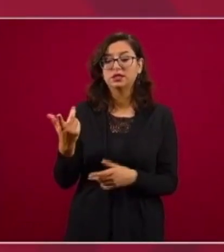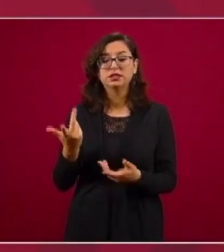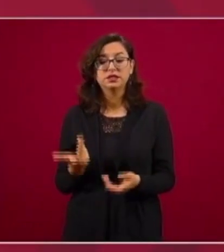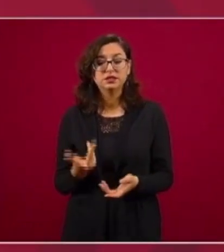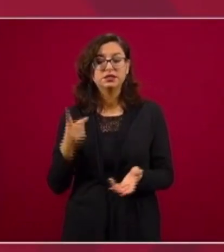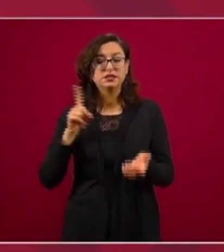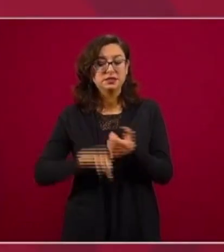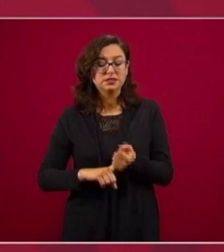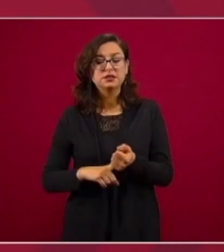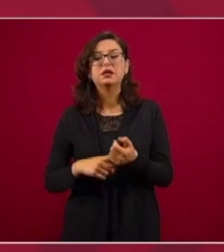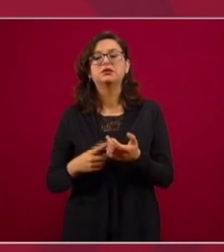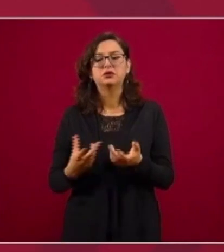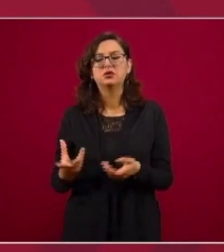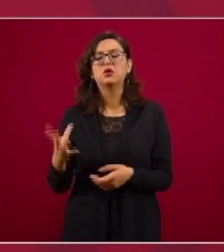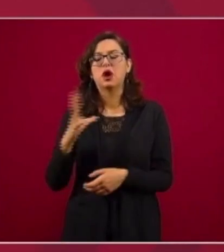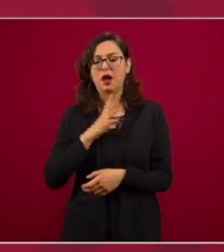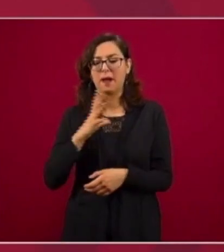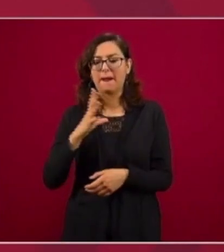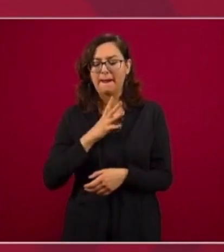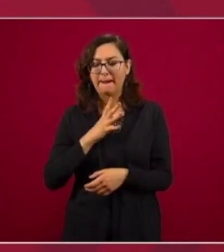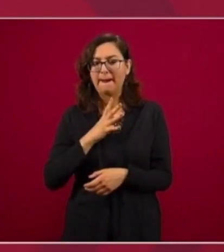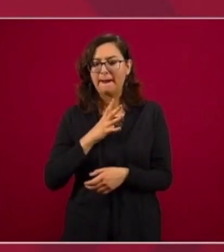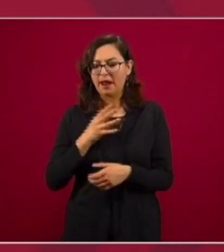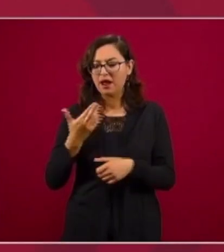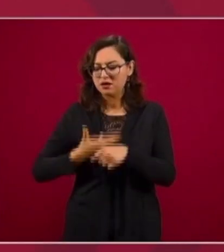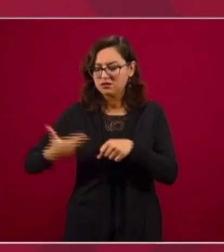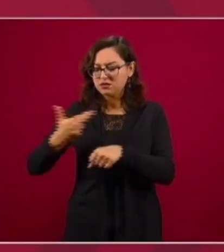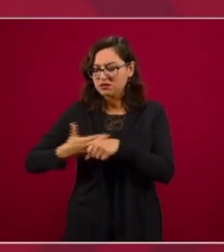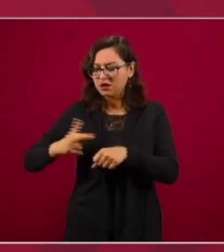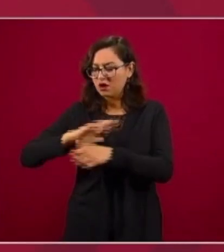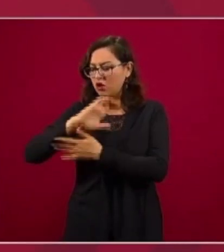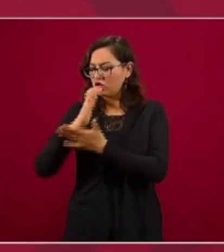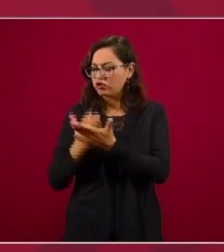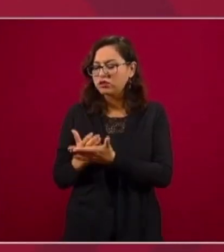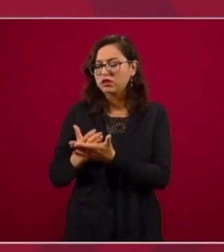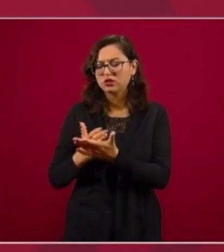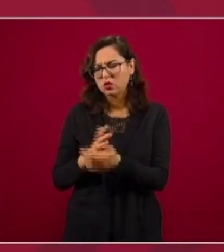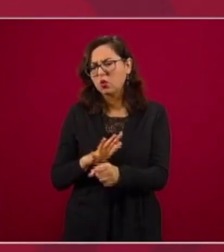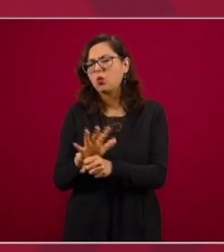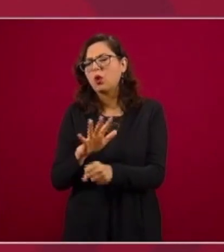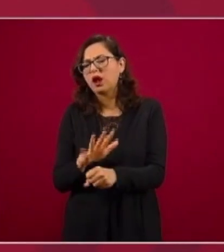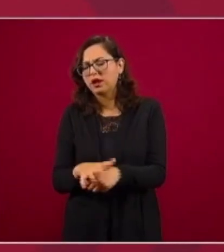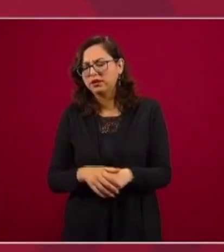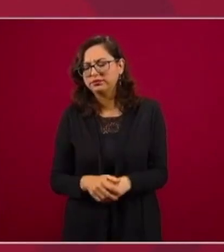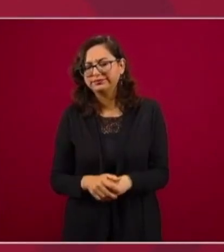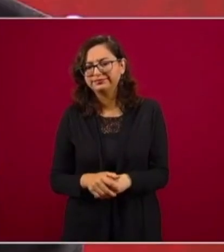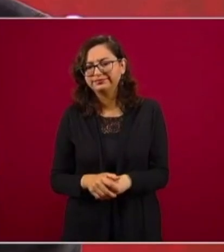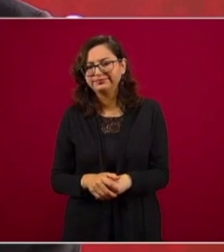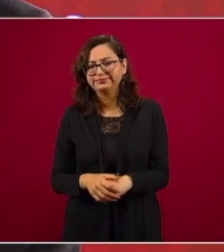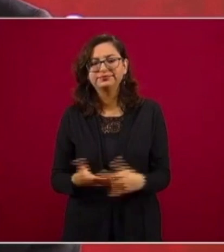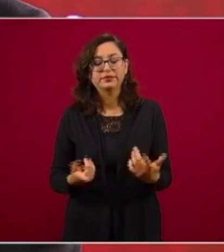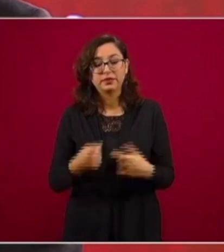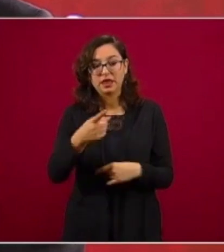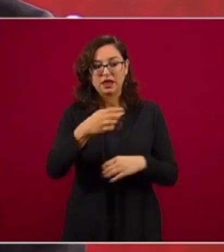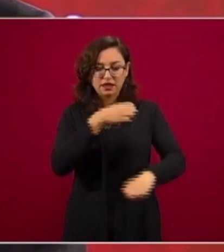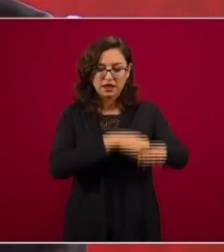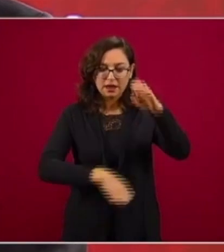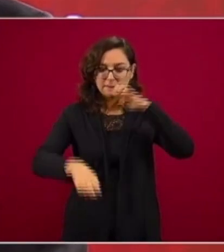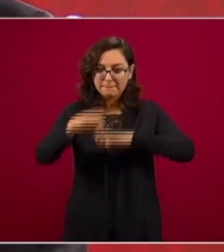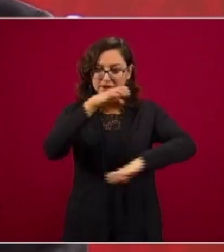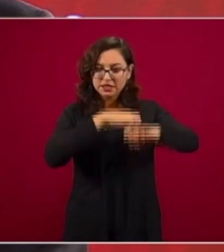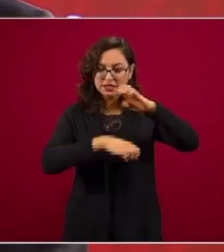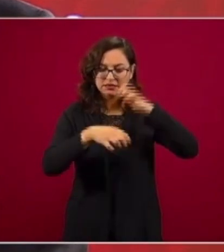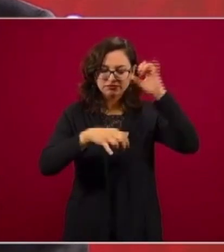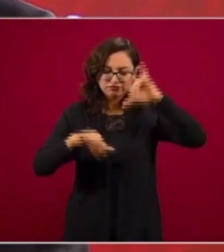se llevó a cabo, que fue la compra de la empresa de fertilizantes.